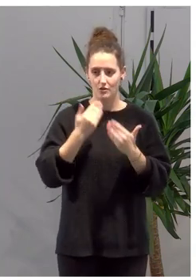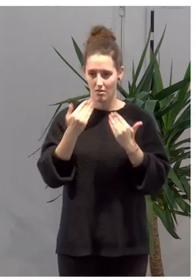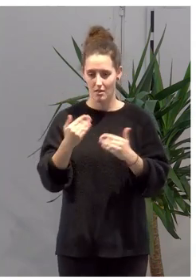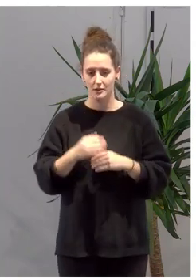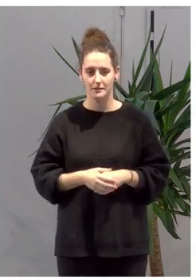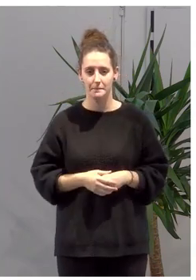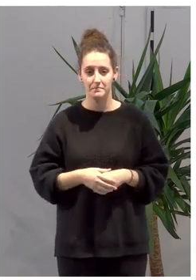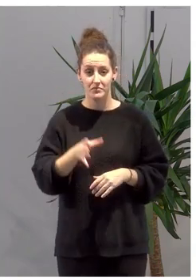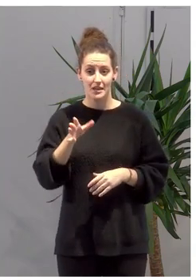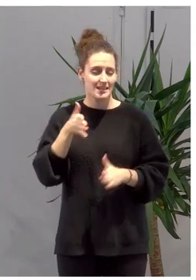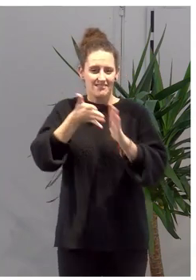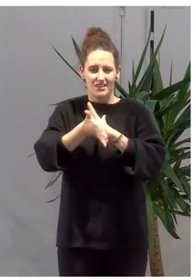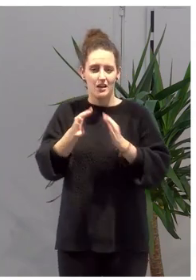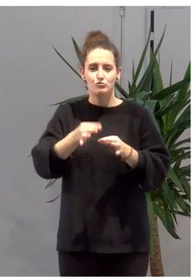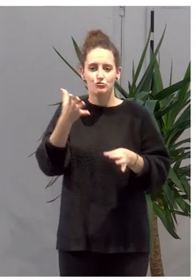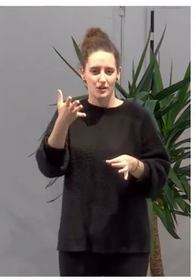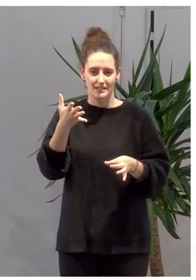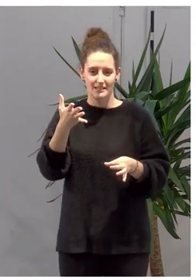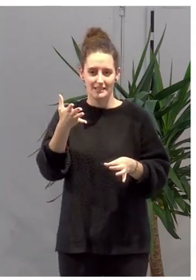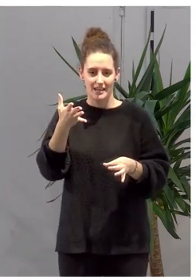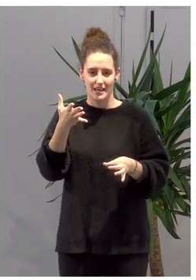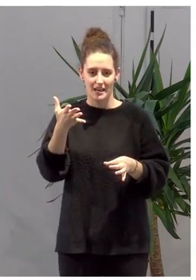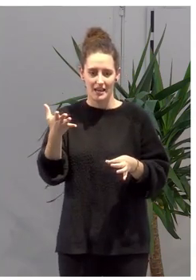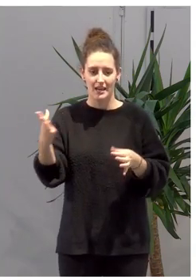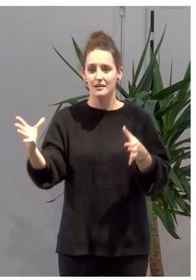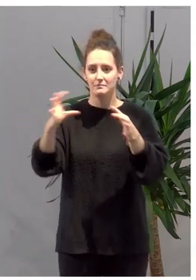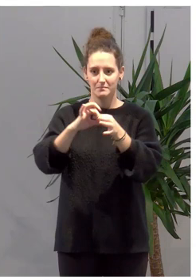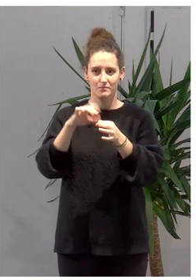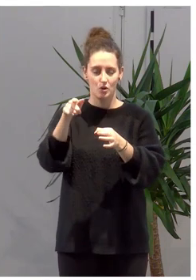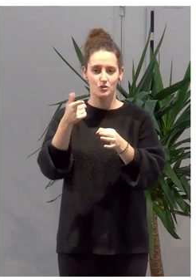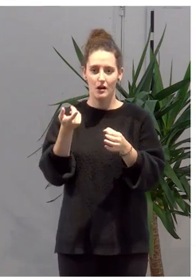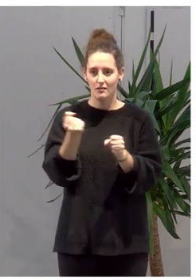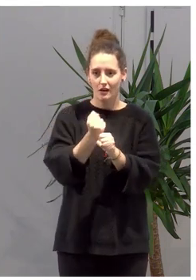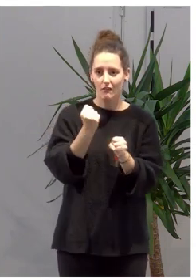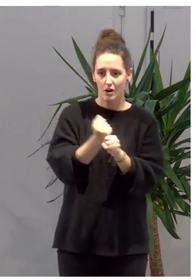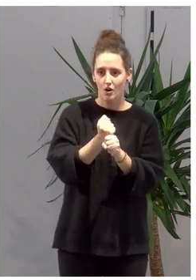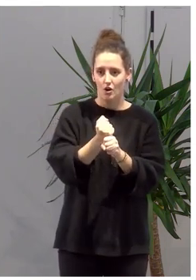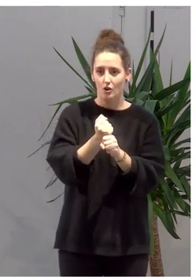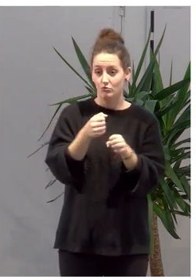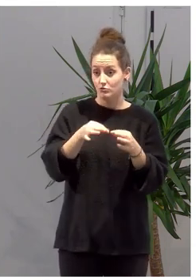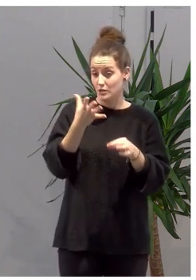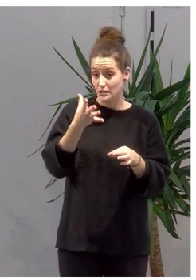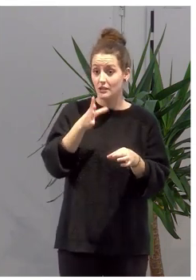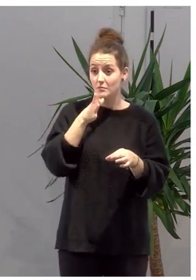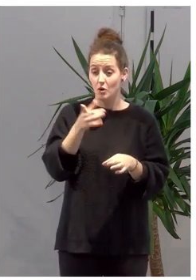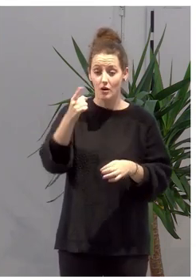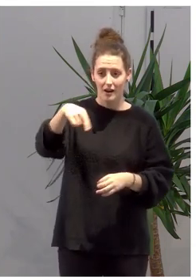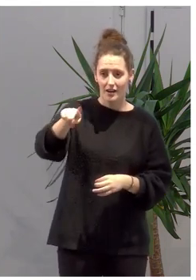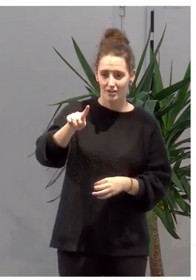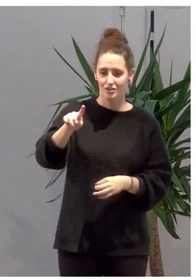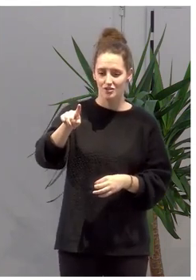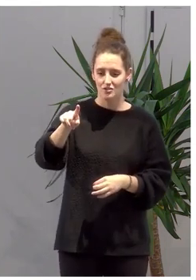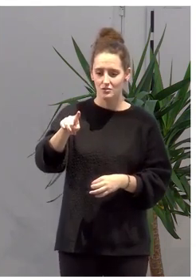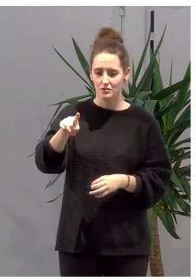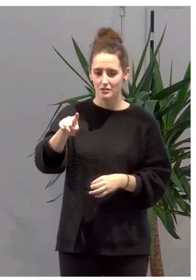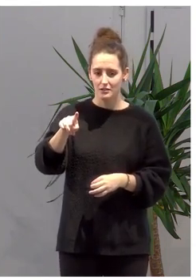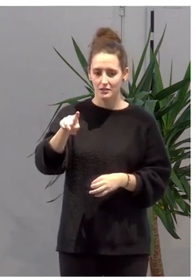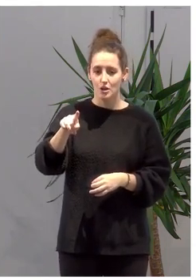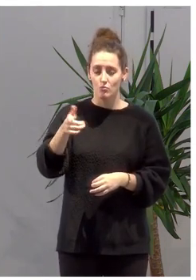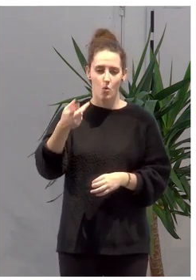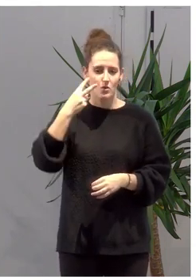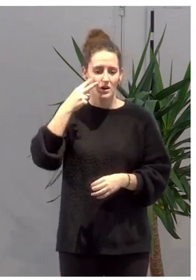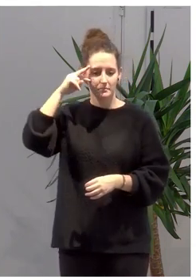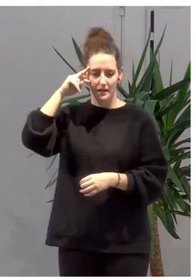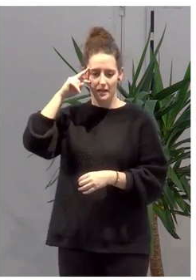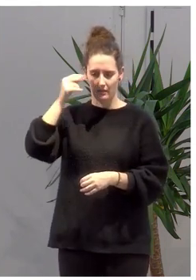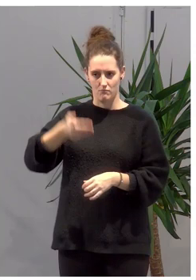una suerte contar con ellos en esta tarea puesto que además tienen una importante experiencia